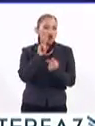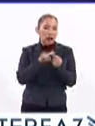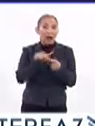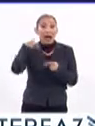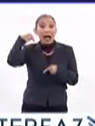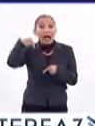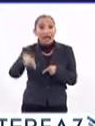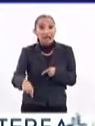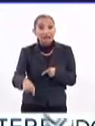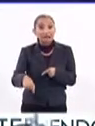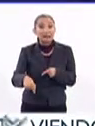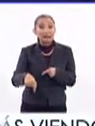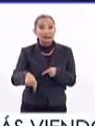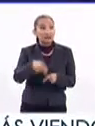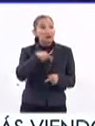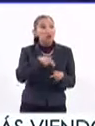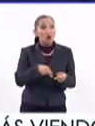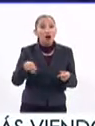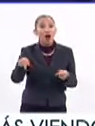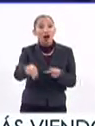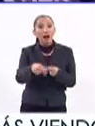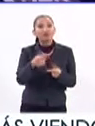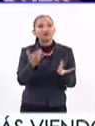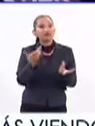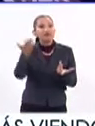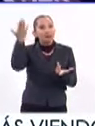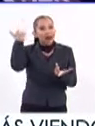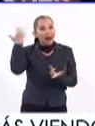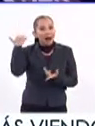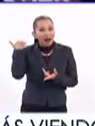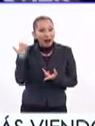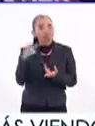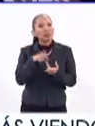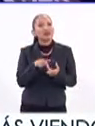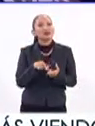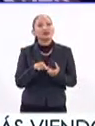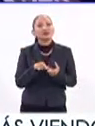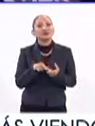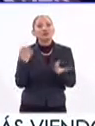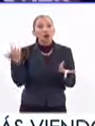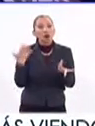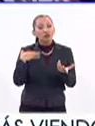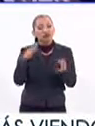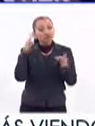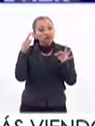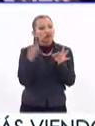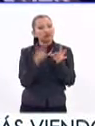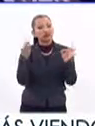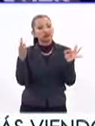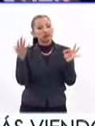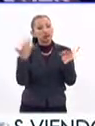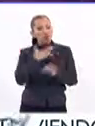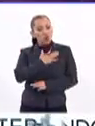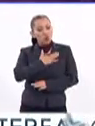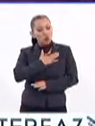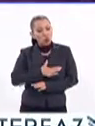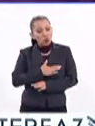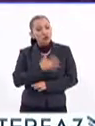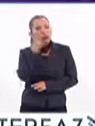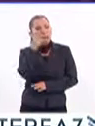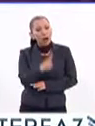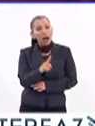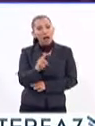Aquí fue donde se consumó el acto de justicia